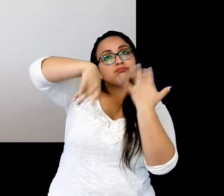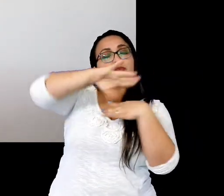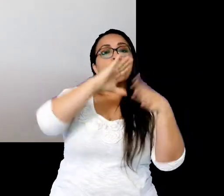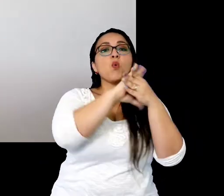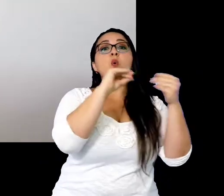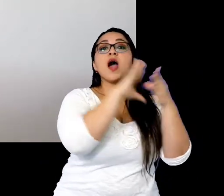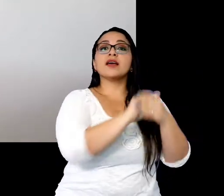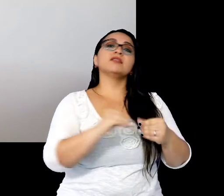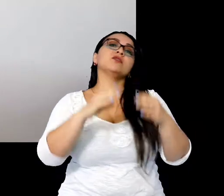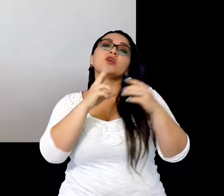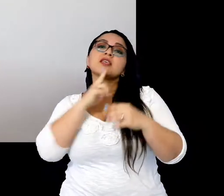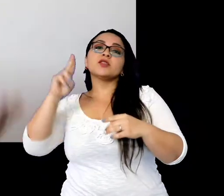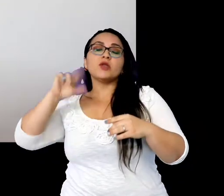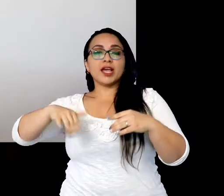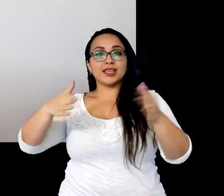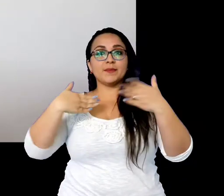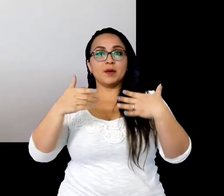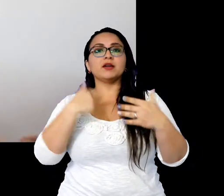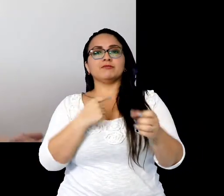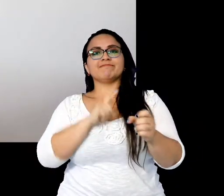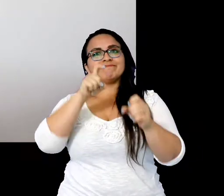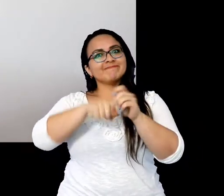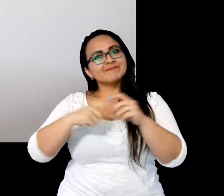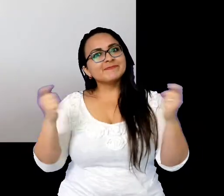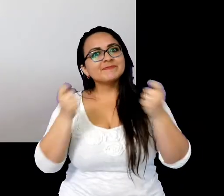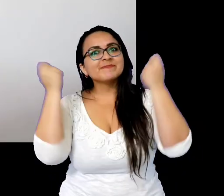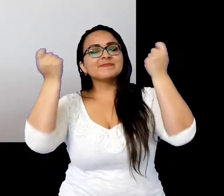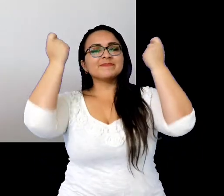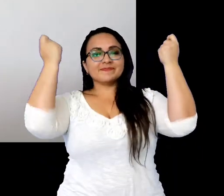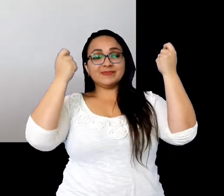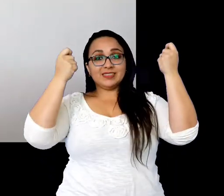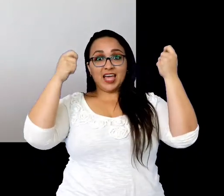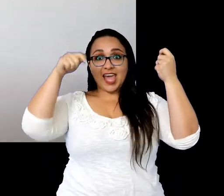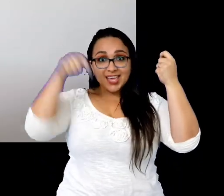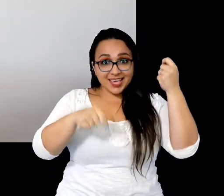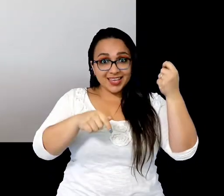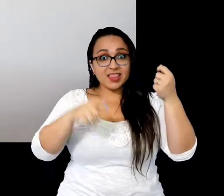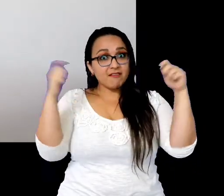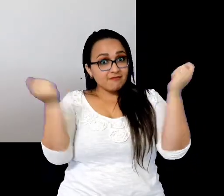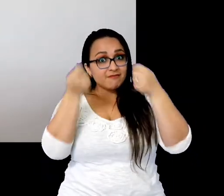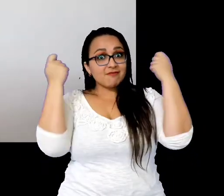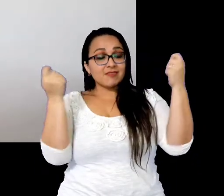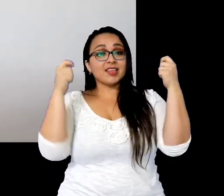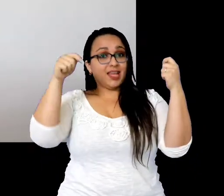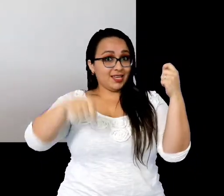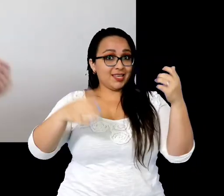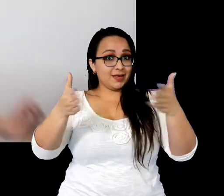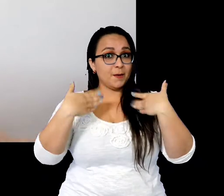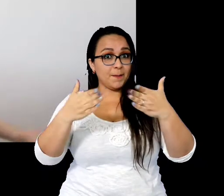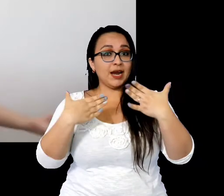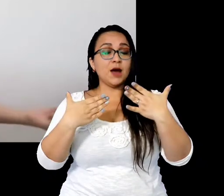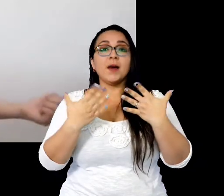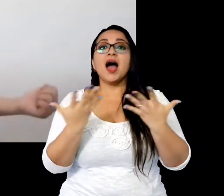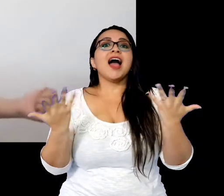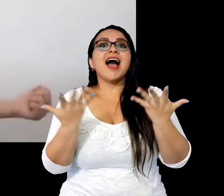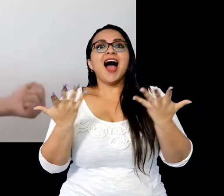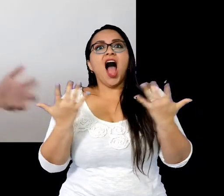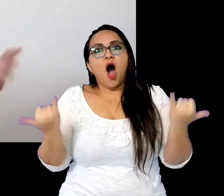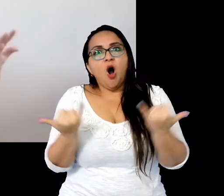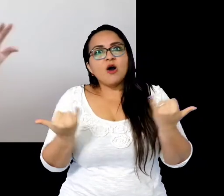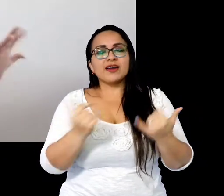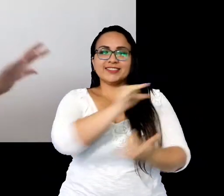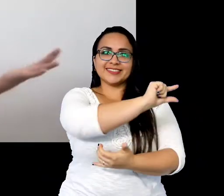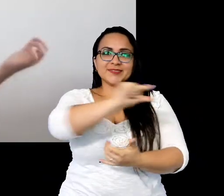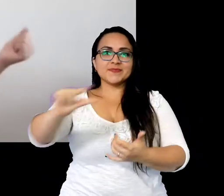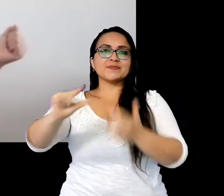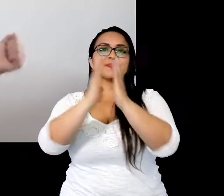Leyendas de Panamá. En esta Fiesta Intercultural de Cuentos y Leyendas de Panamá, celebrando la Semana del Libro,